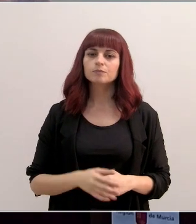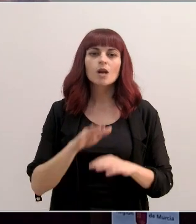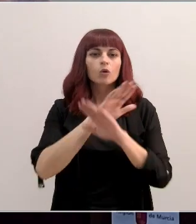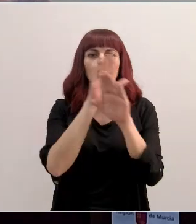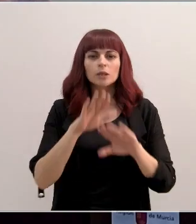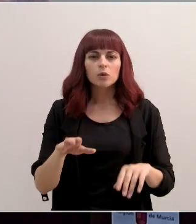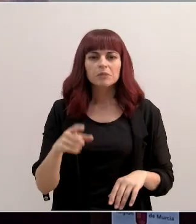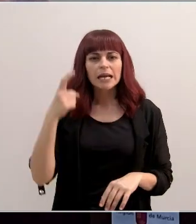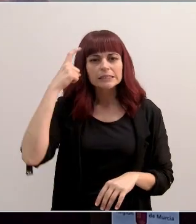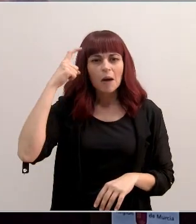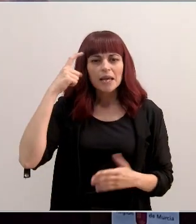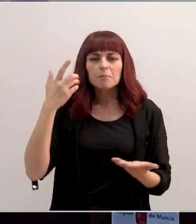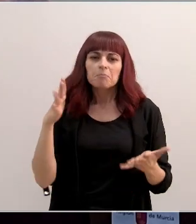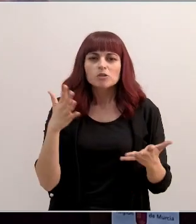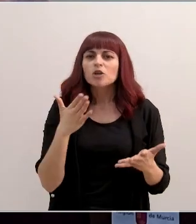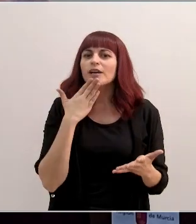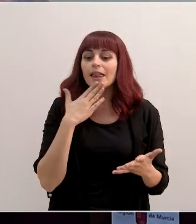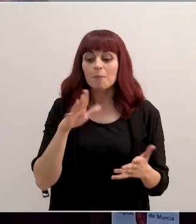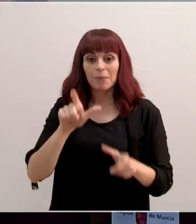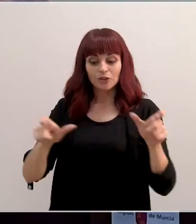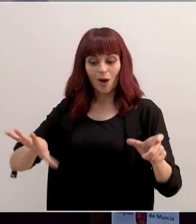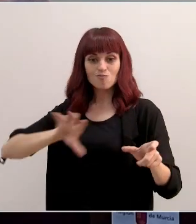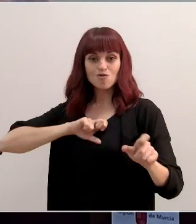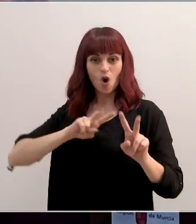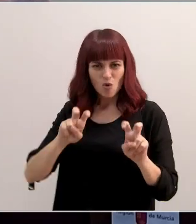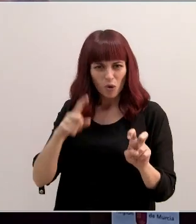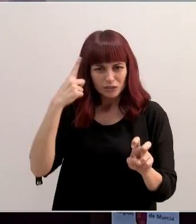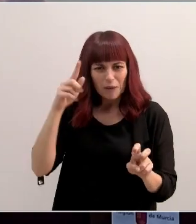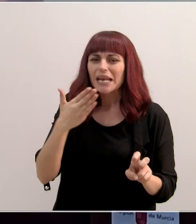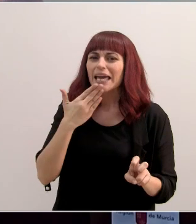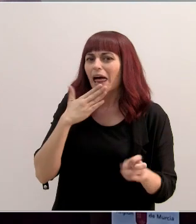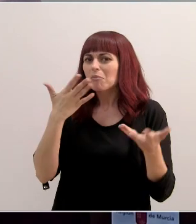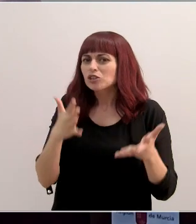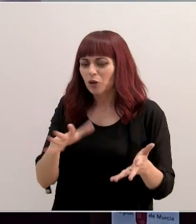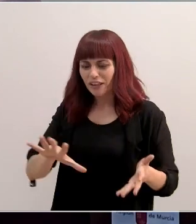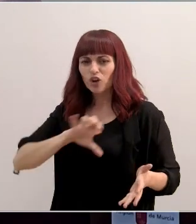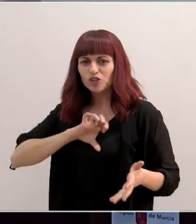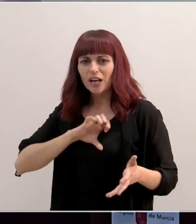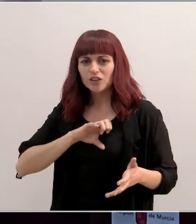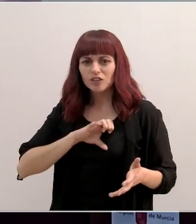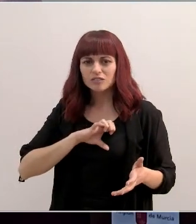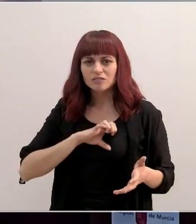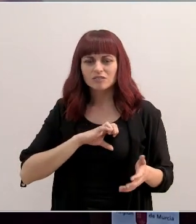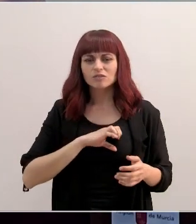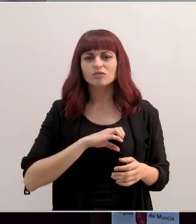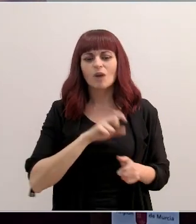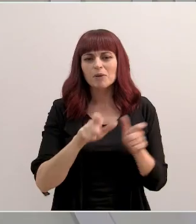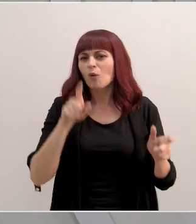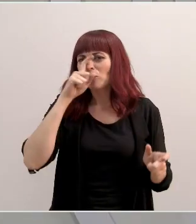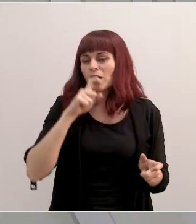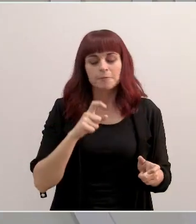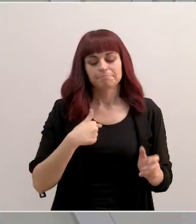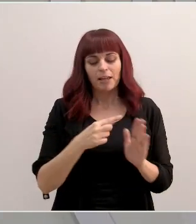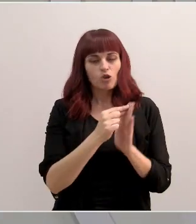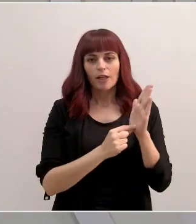por último, ¿se sabe la edad media de los nuevos contagios? ¿Perdón? ¿La edad media más o menos de los nuevos contagios? No tengo.